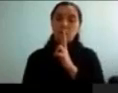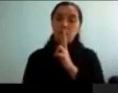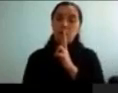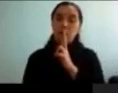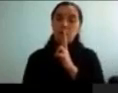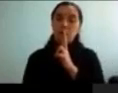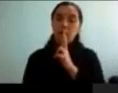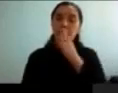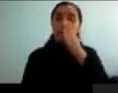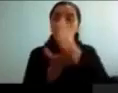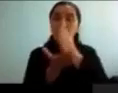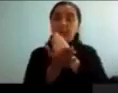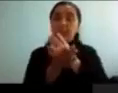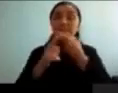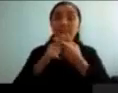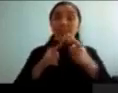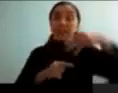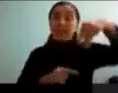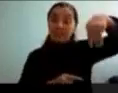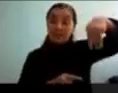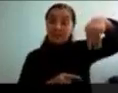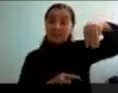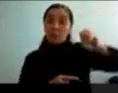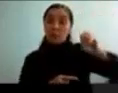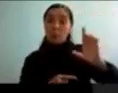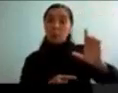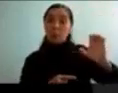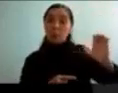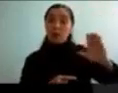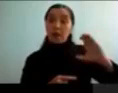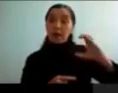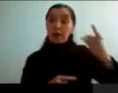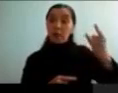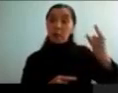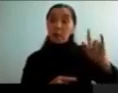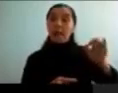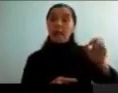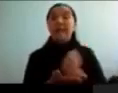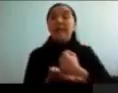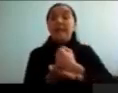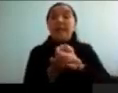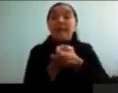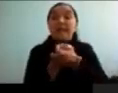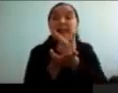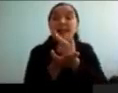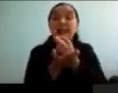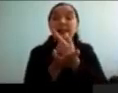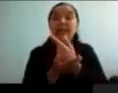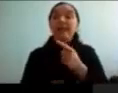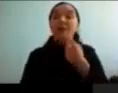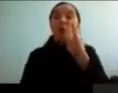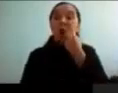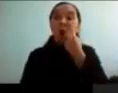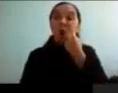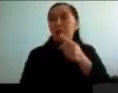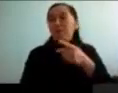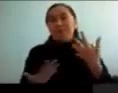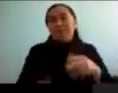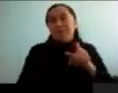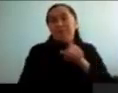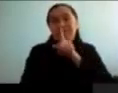moléculas, en este caso son los clásicos medicamentos. El más clásico de todo el Ritalin que está acá arriba, que el metilfeninato que lo que está haciendo